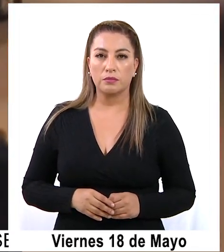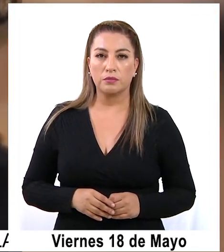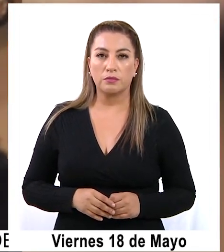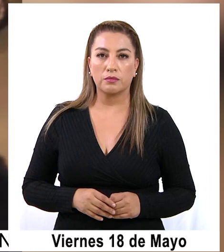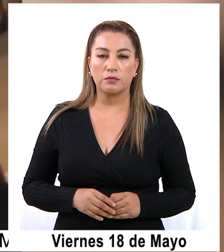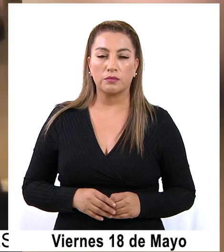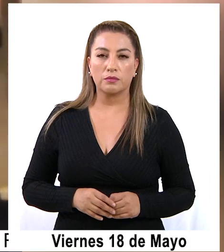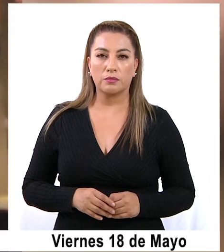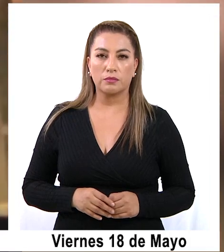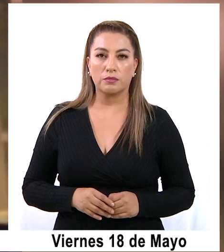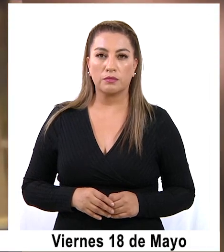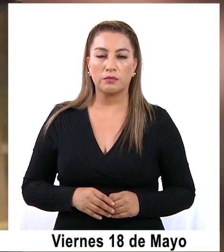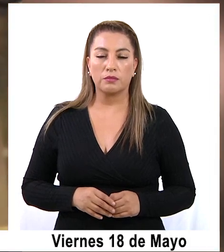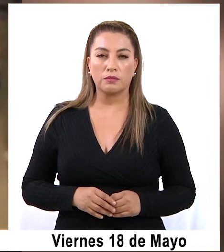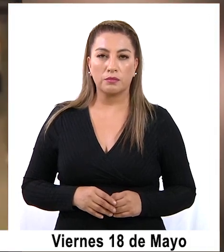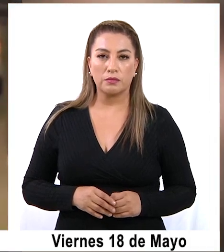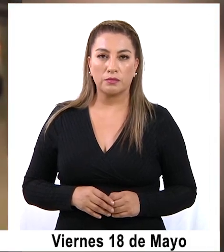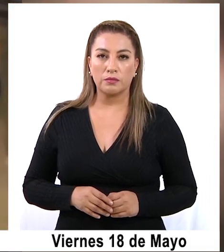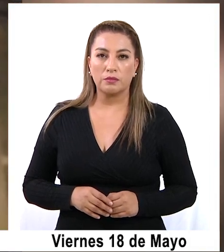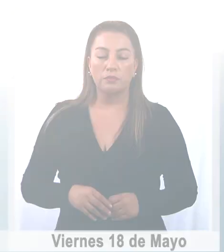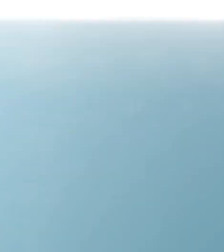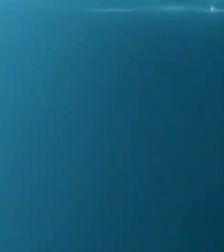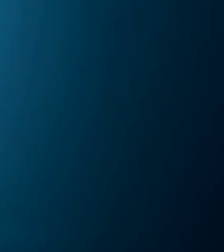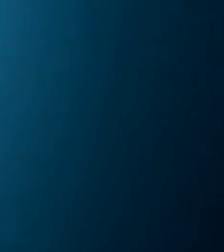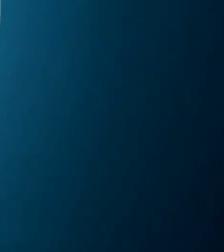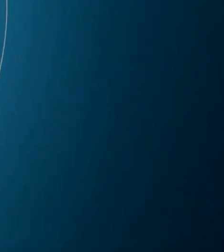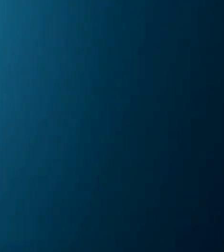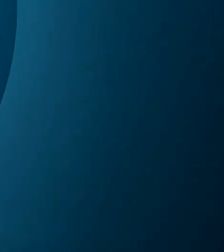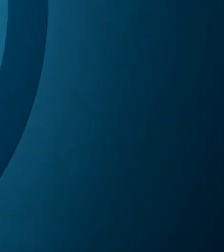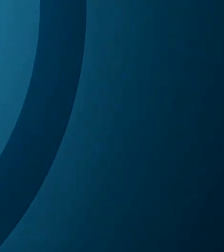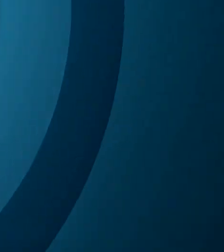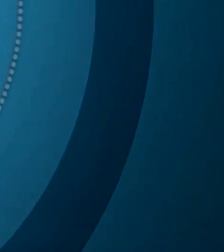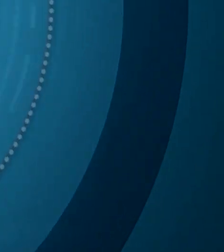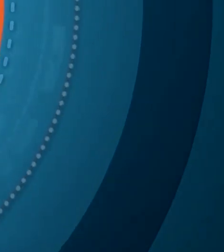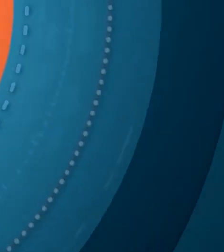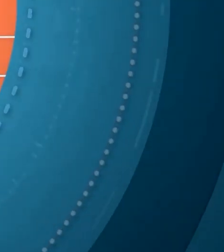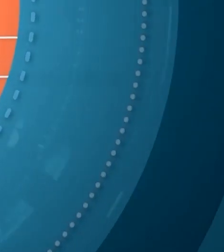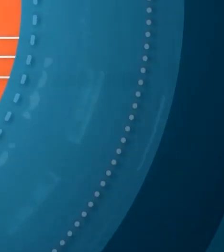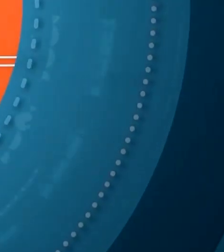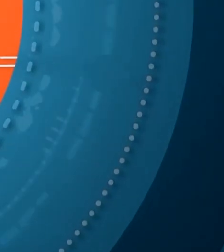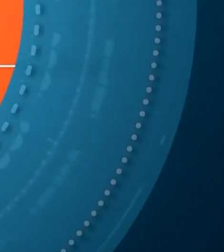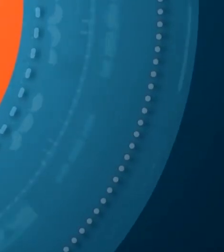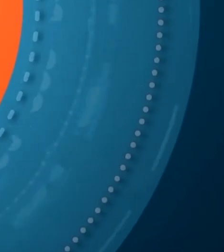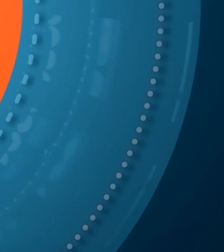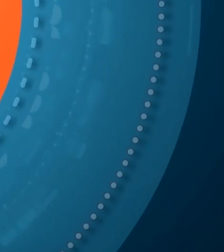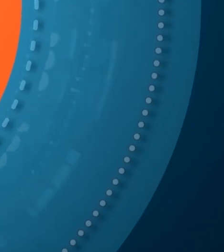Gracias ver el